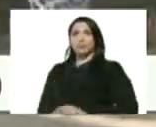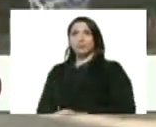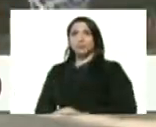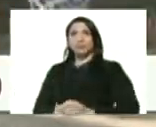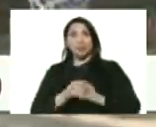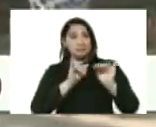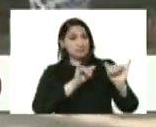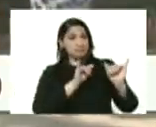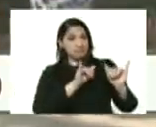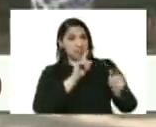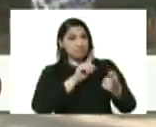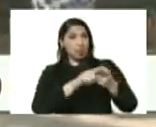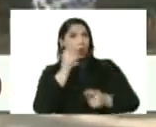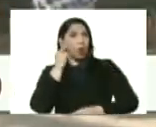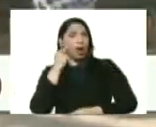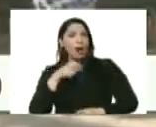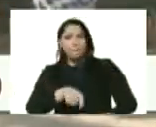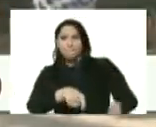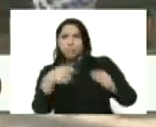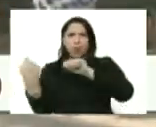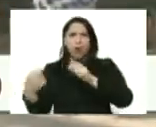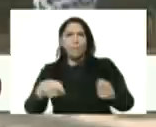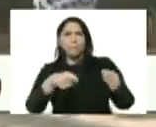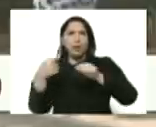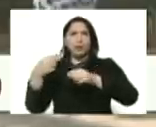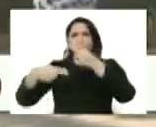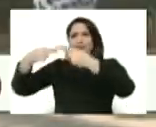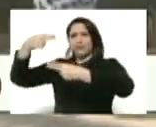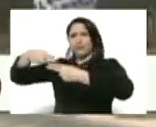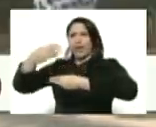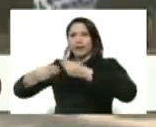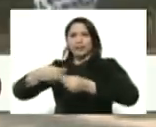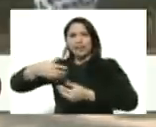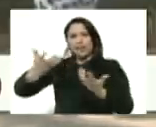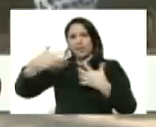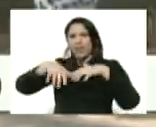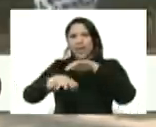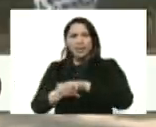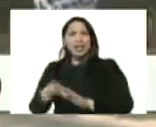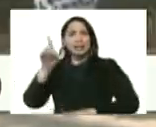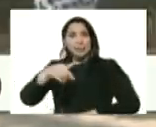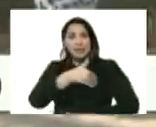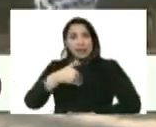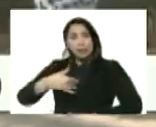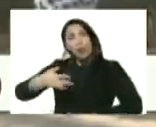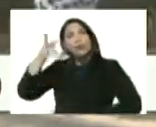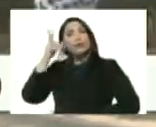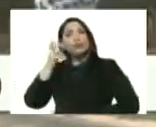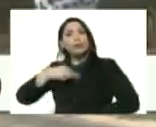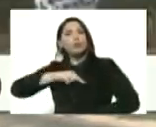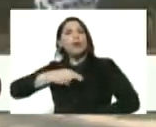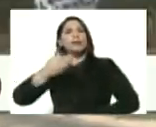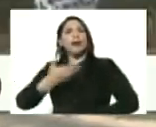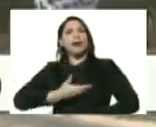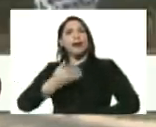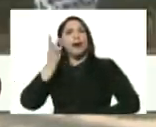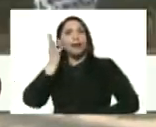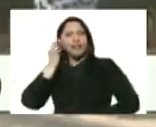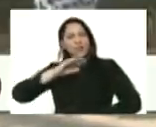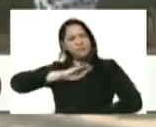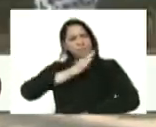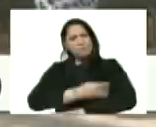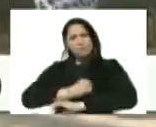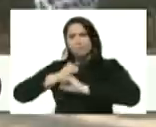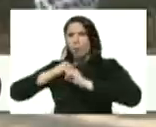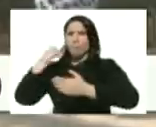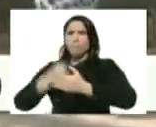misma esposa estaba ahí batiendo el cemento haciendo la mezcla del cemento pero también queremos escuchar a nuestra alcaldesa guerrera